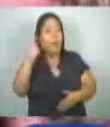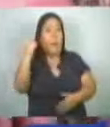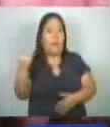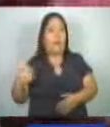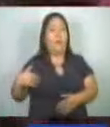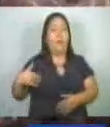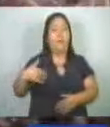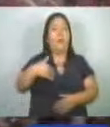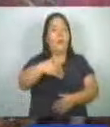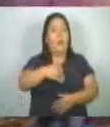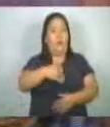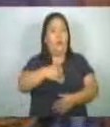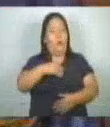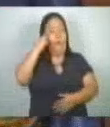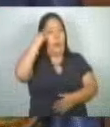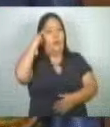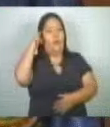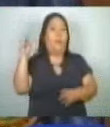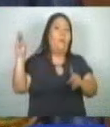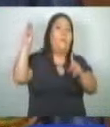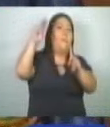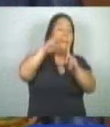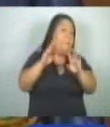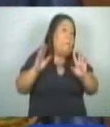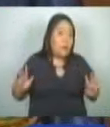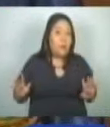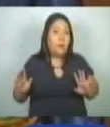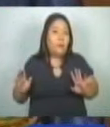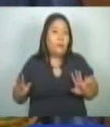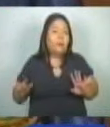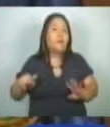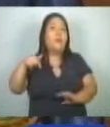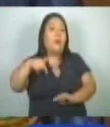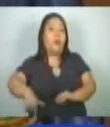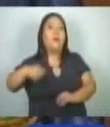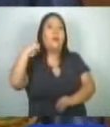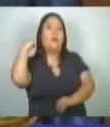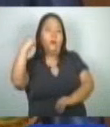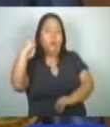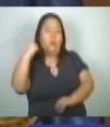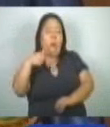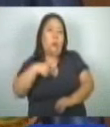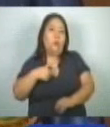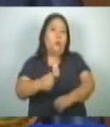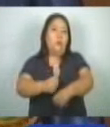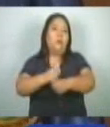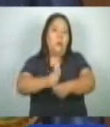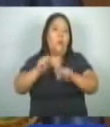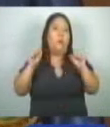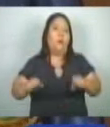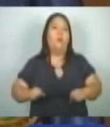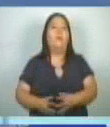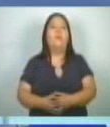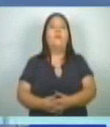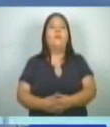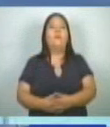revisemos y nos fijemos una meta un poco más alta. Pero bueno, lo importante es que estamos trabajando y estoy seguro que vamos a poder alcanzarla.